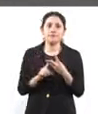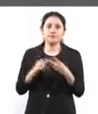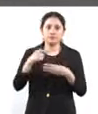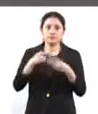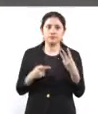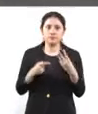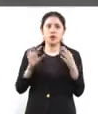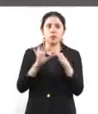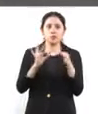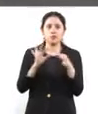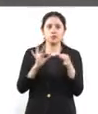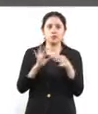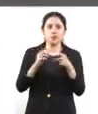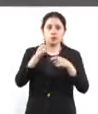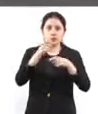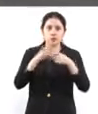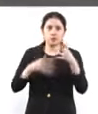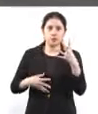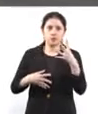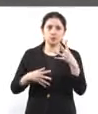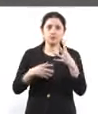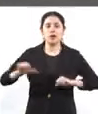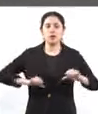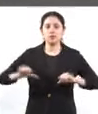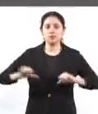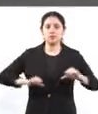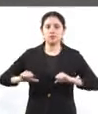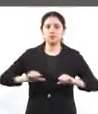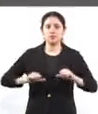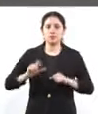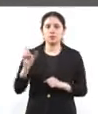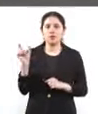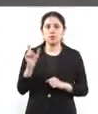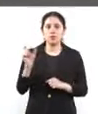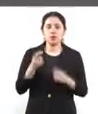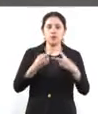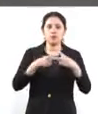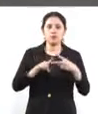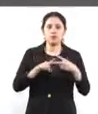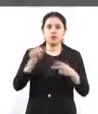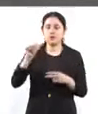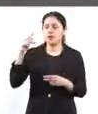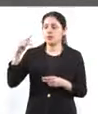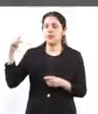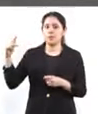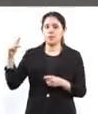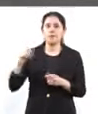la cartelera digital que va a estar disponible en la app de la Ciudad de México.